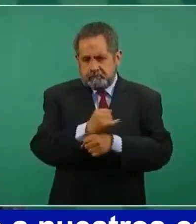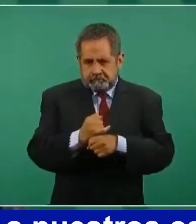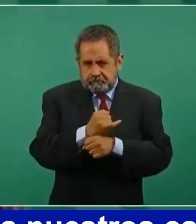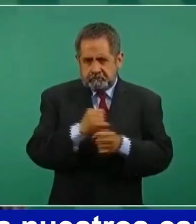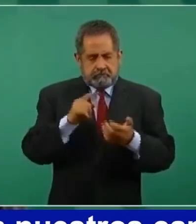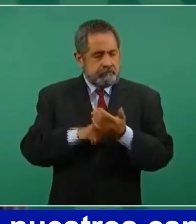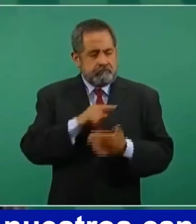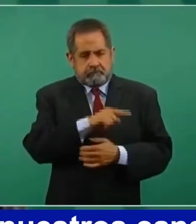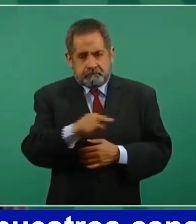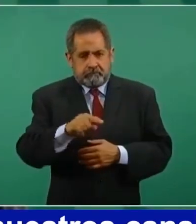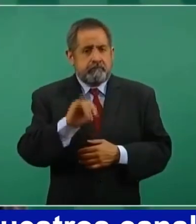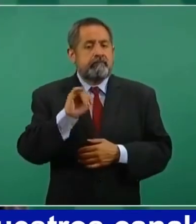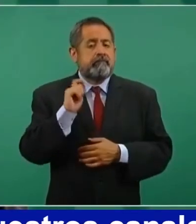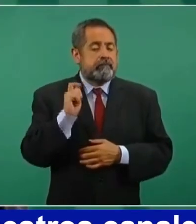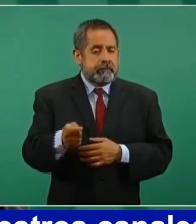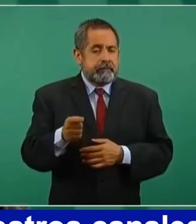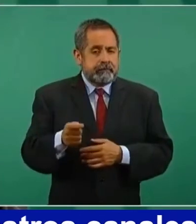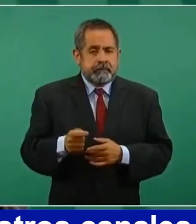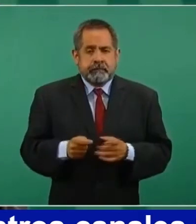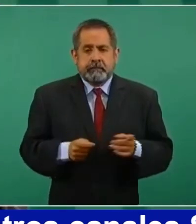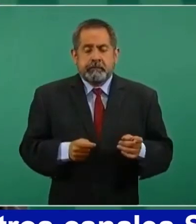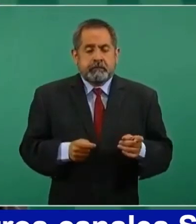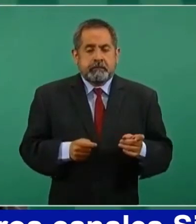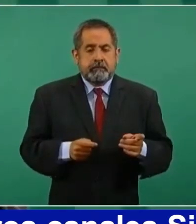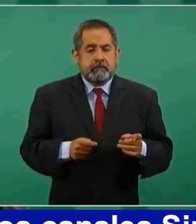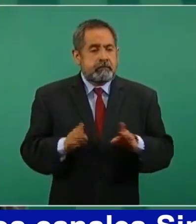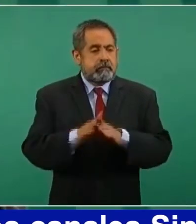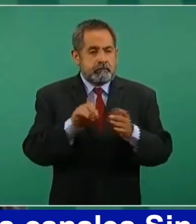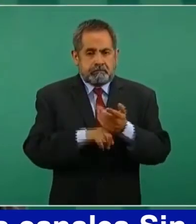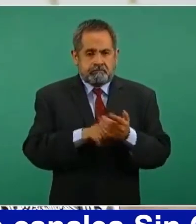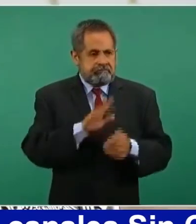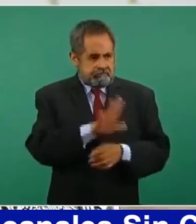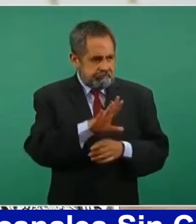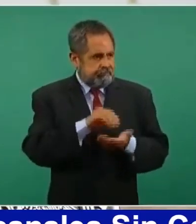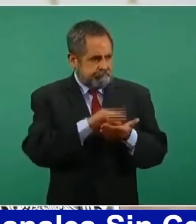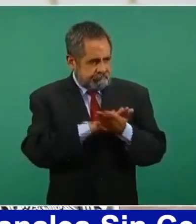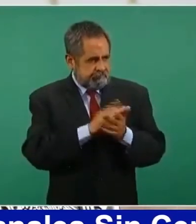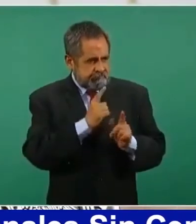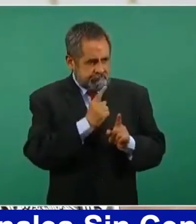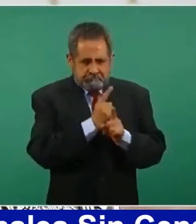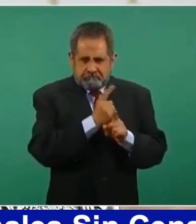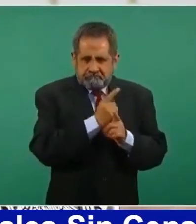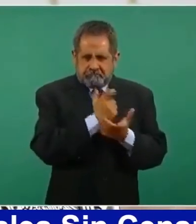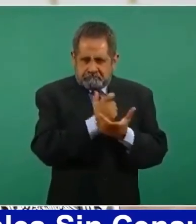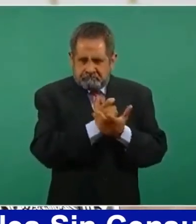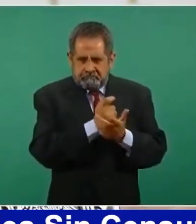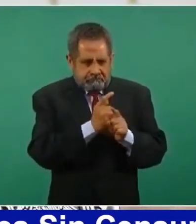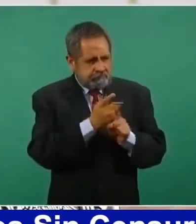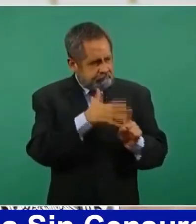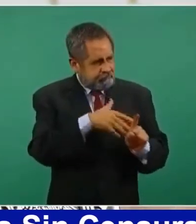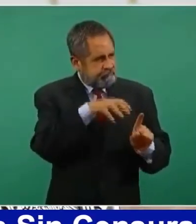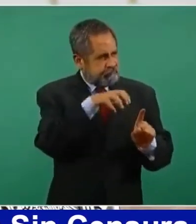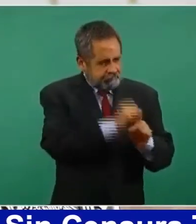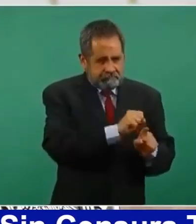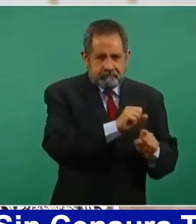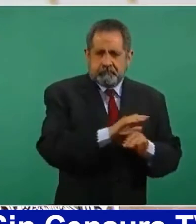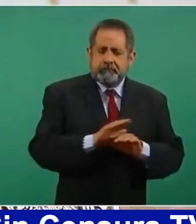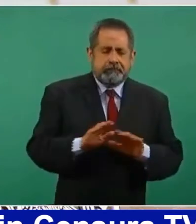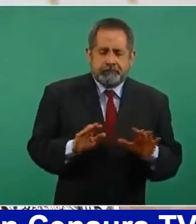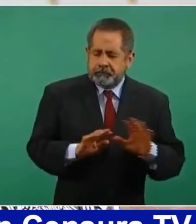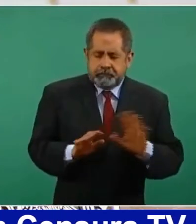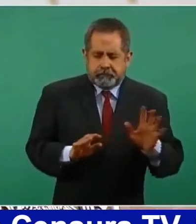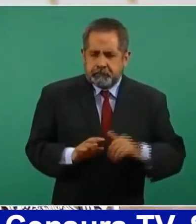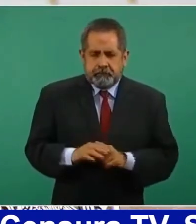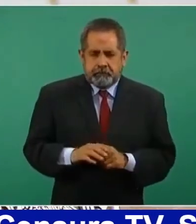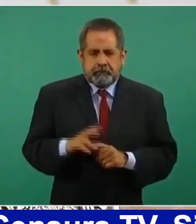sin que esto signifique una persecución. No vamos nunca a utilizar